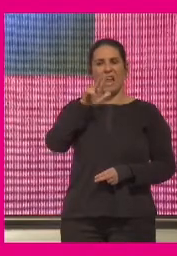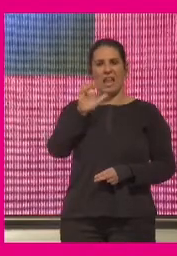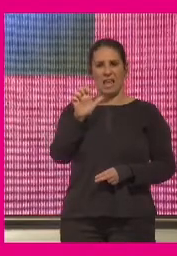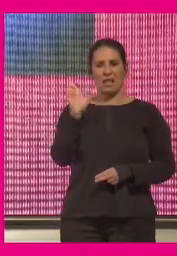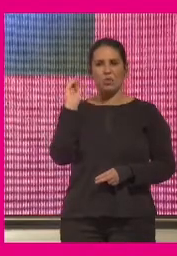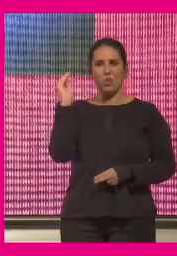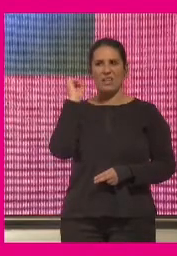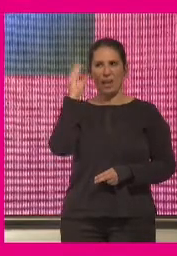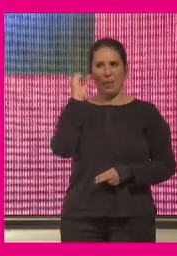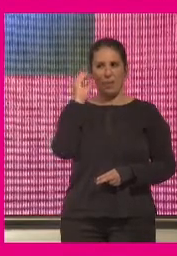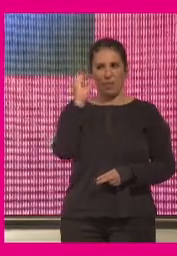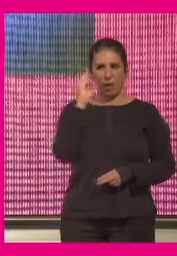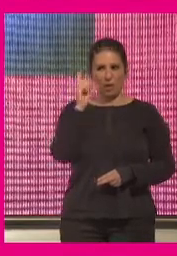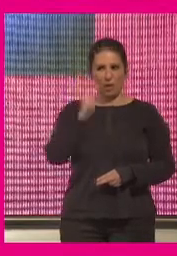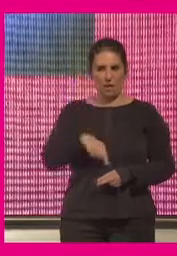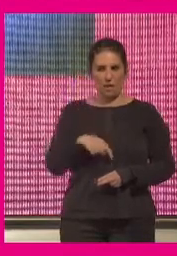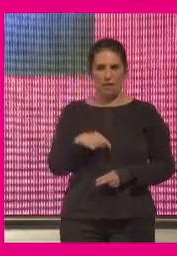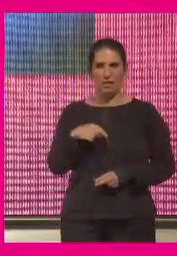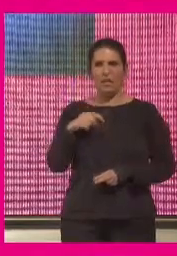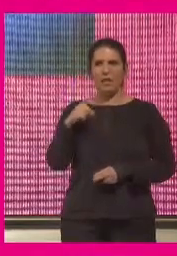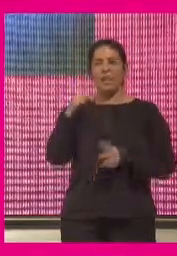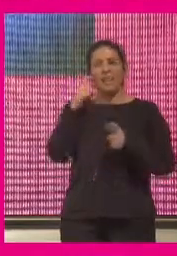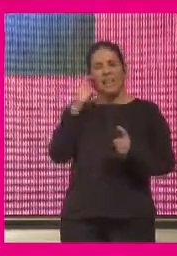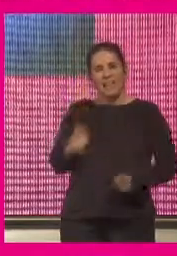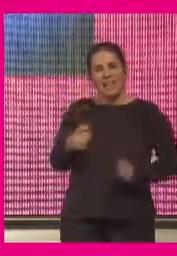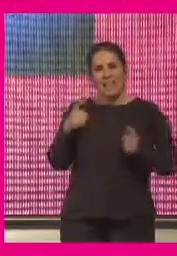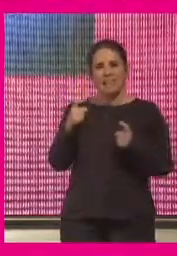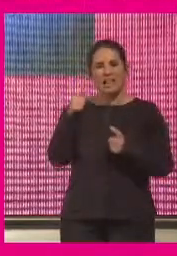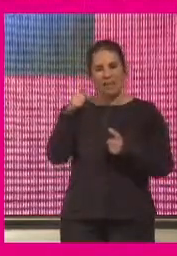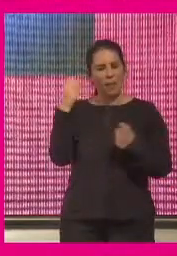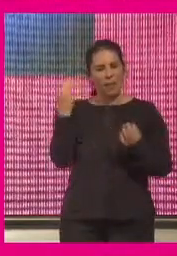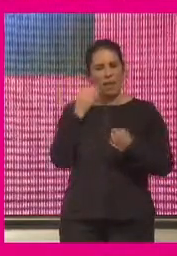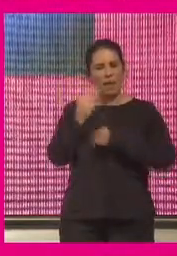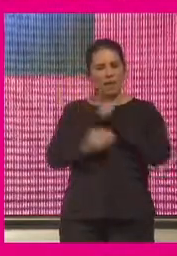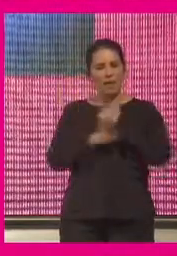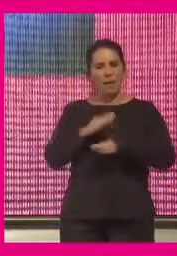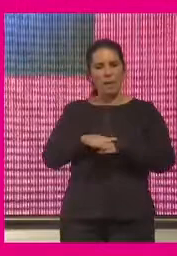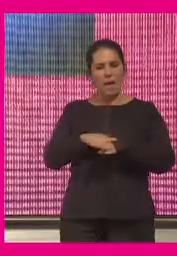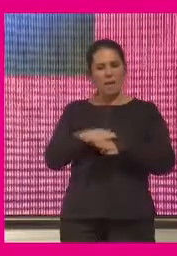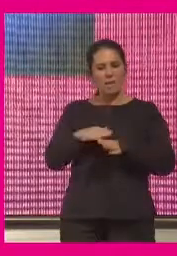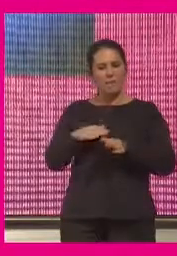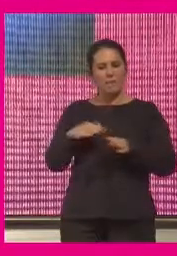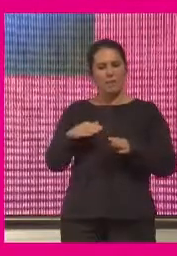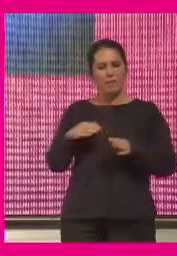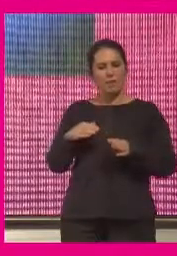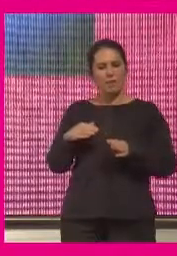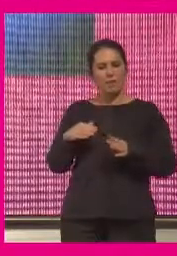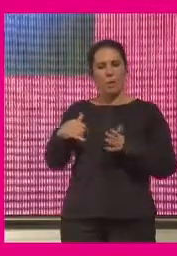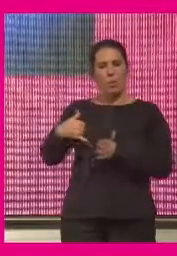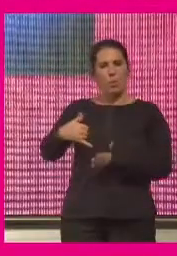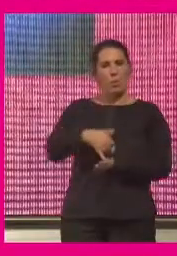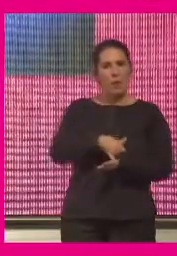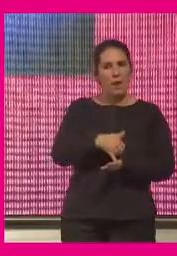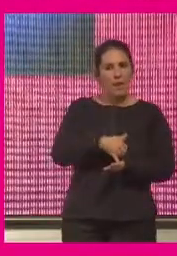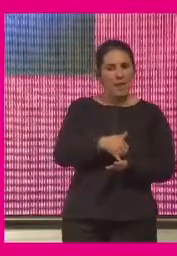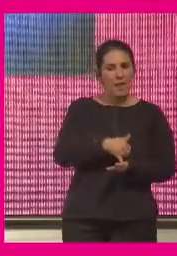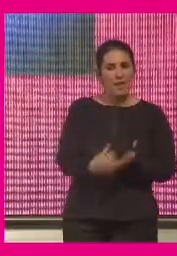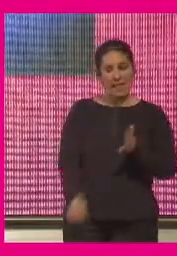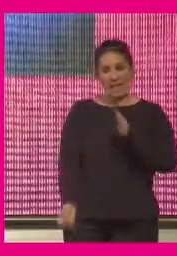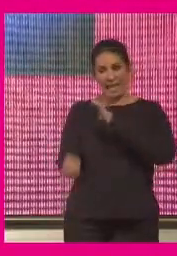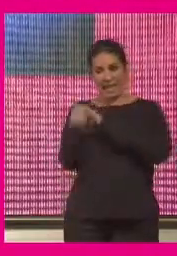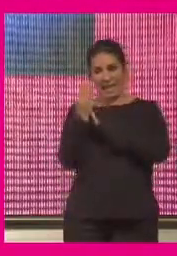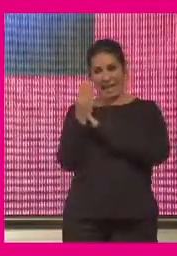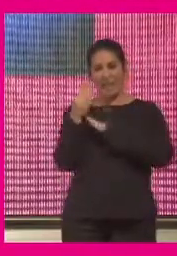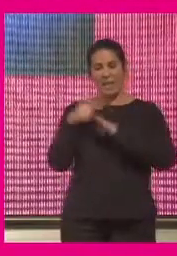que intenten fundamentalmente neutralizar las vulnerabilidades que ha generado